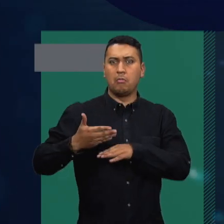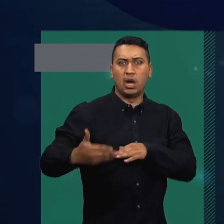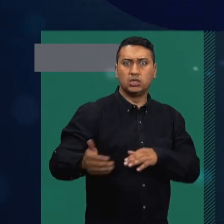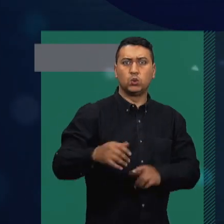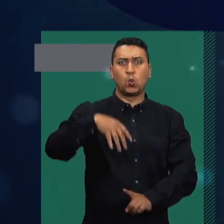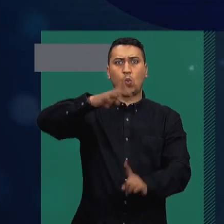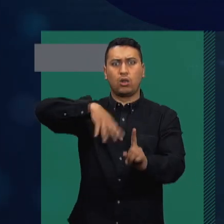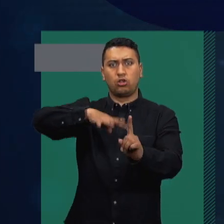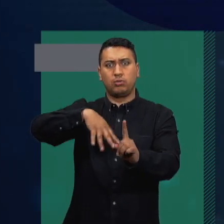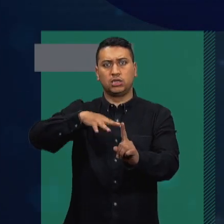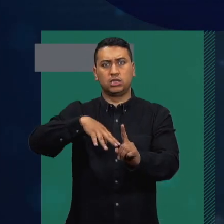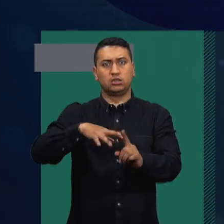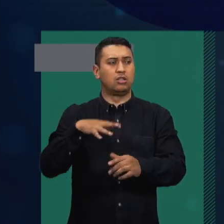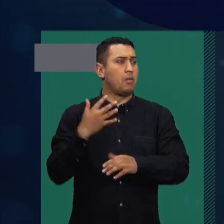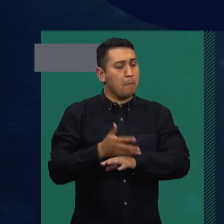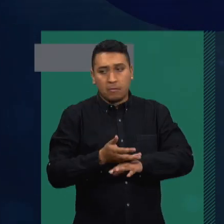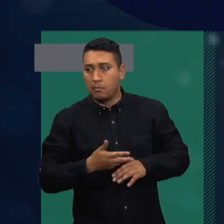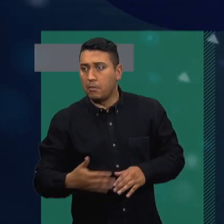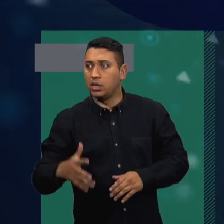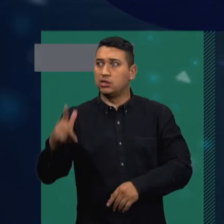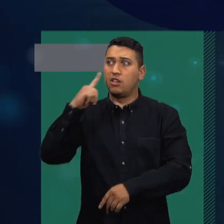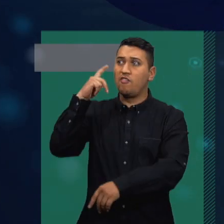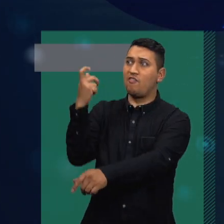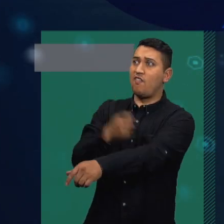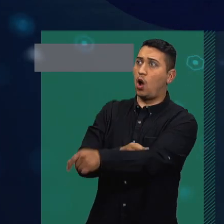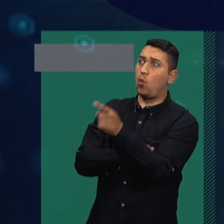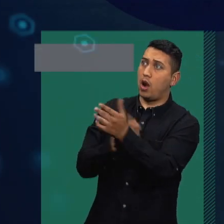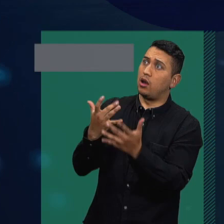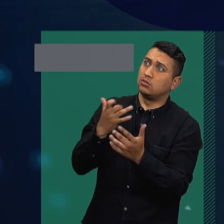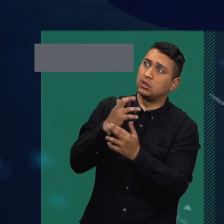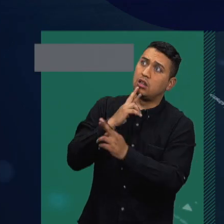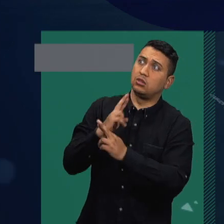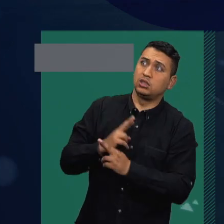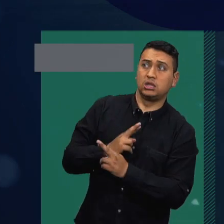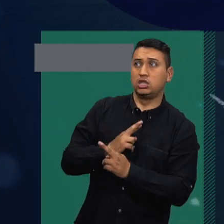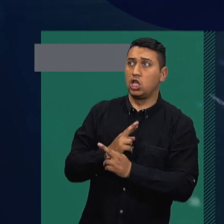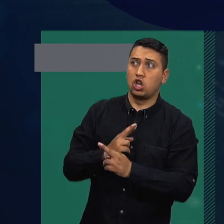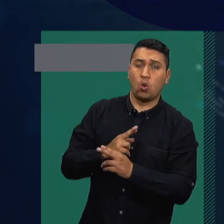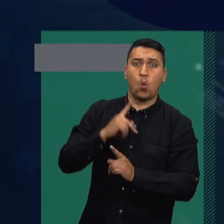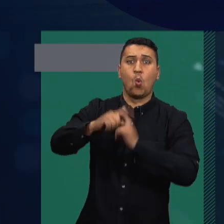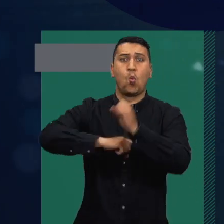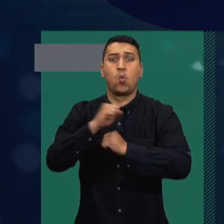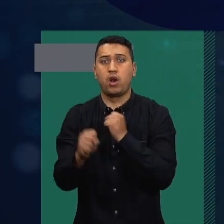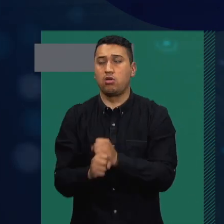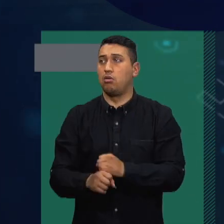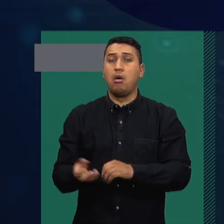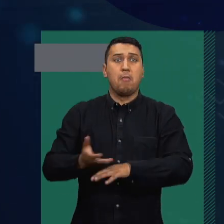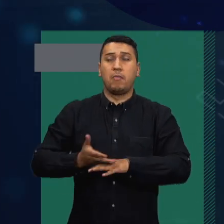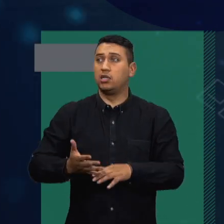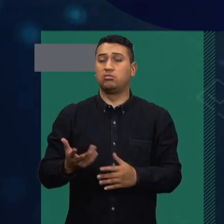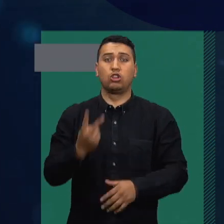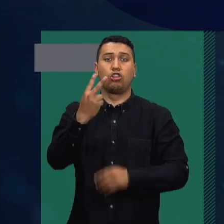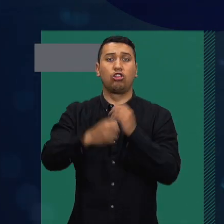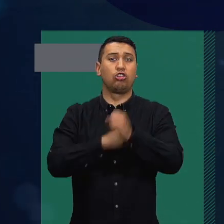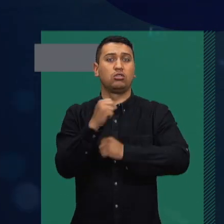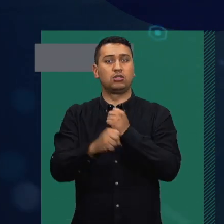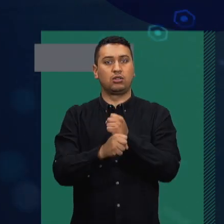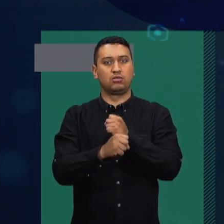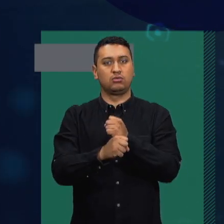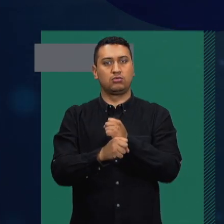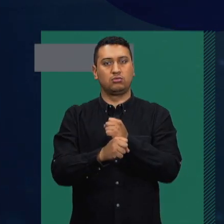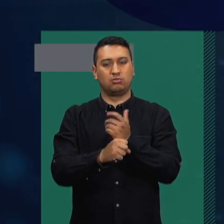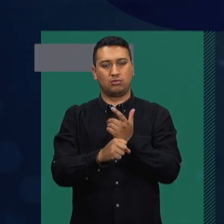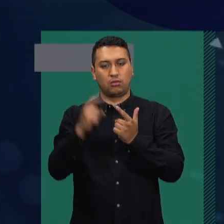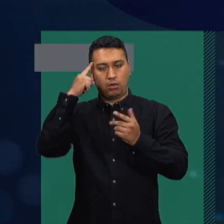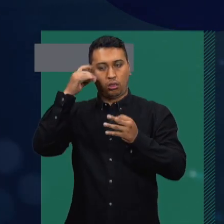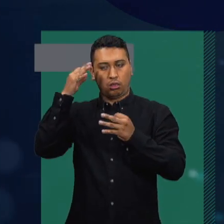tapabocas, y estamos esperando una vacuna que llega o no llega, que sirve, que no sirve, eso no importa. Entonces, si uno se prepara para eso, si uno se prepara para